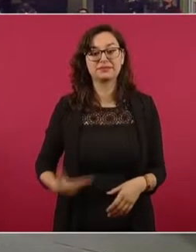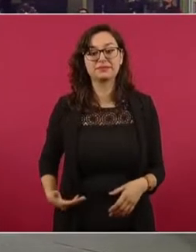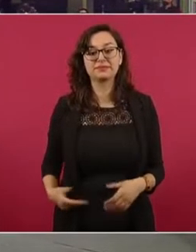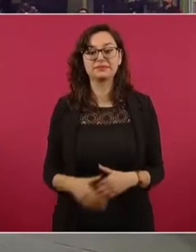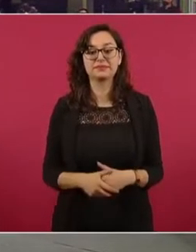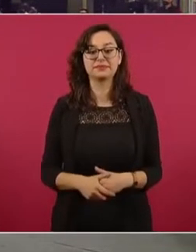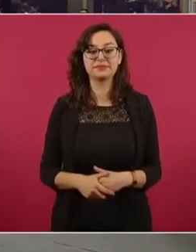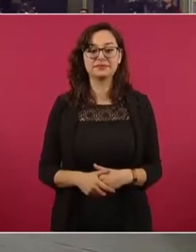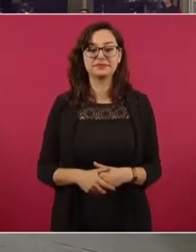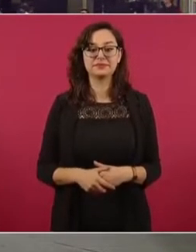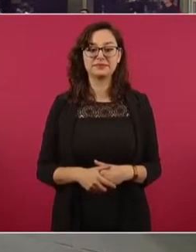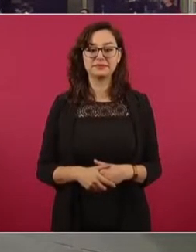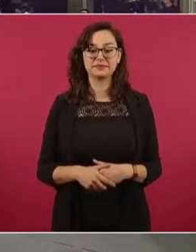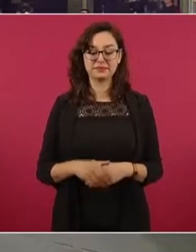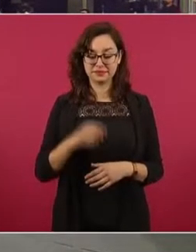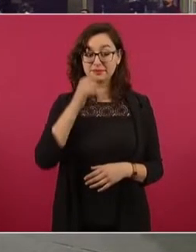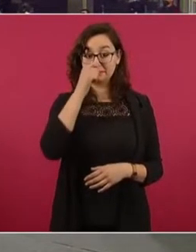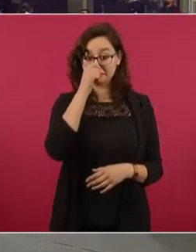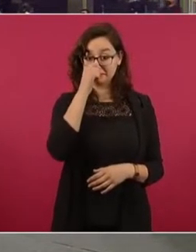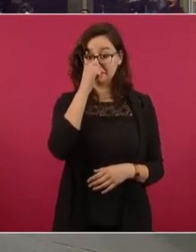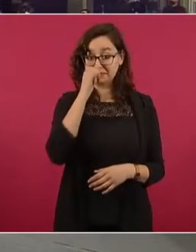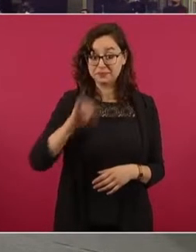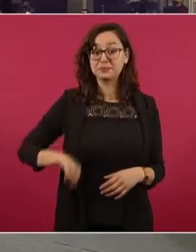Está interesante la sección.